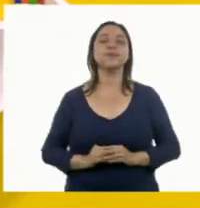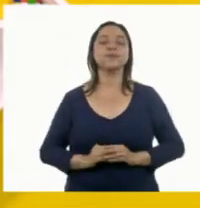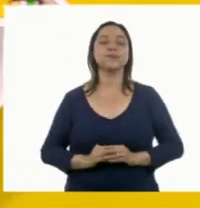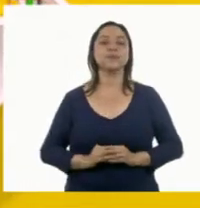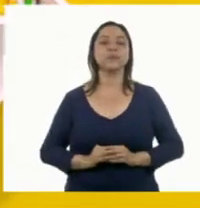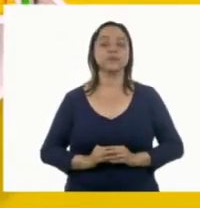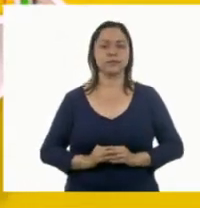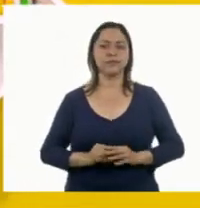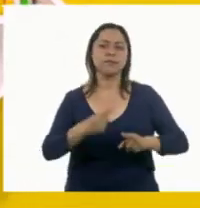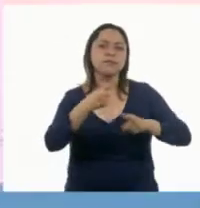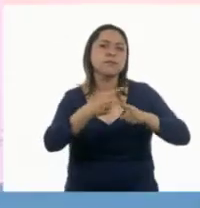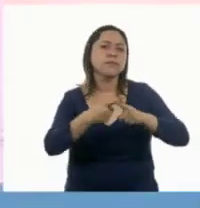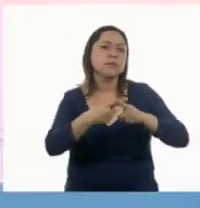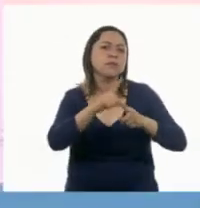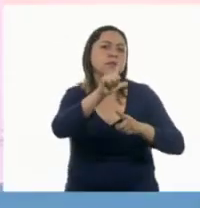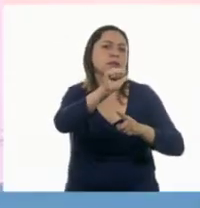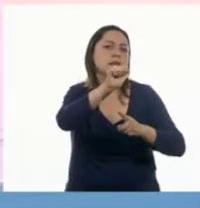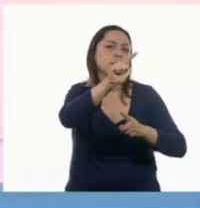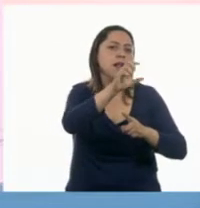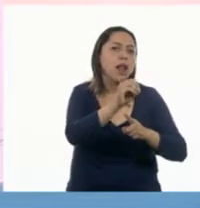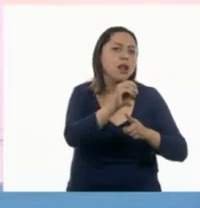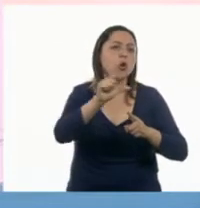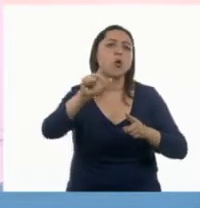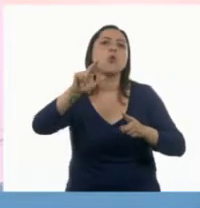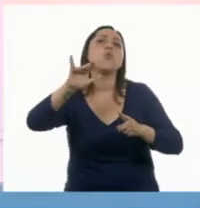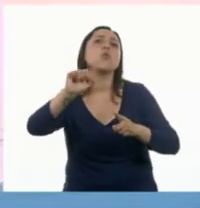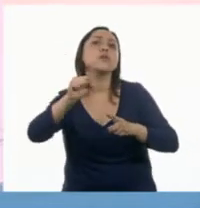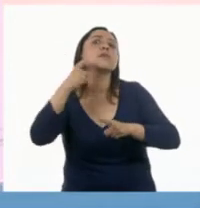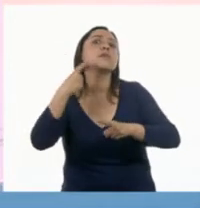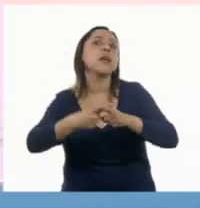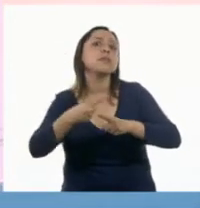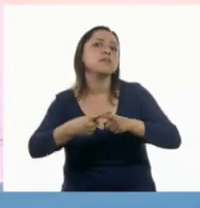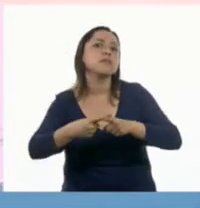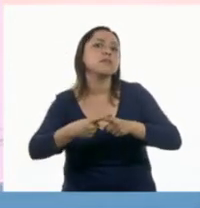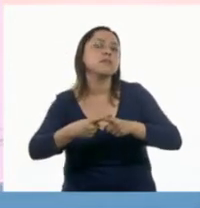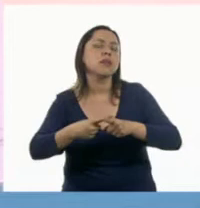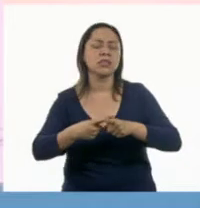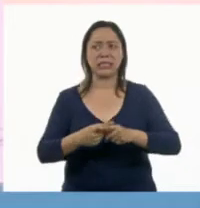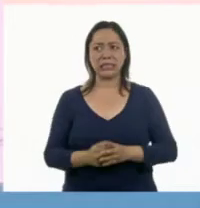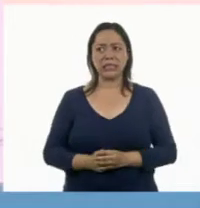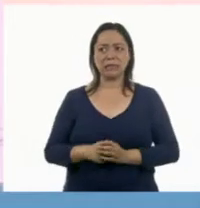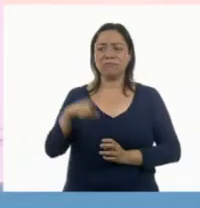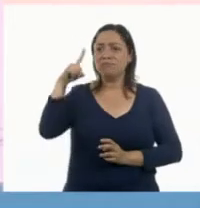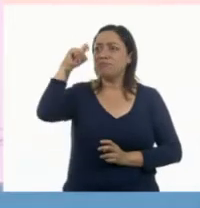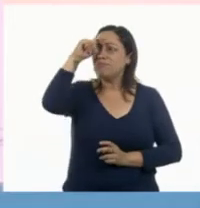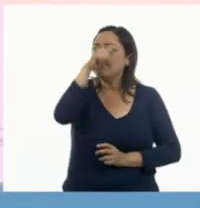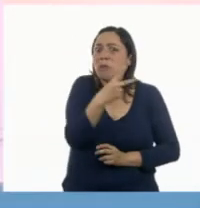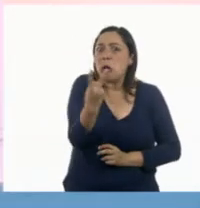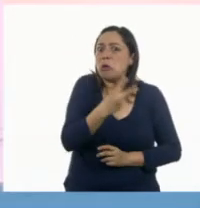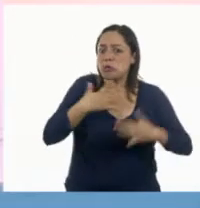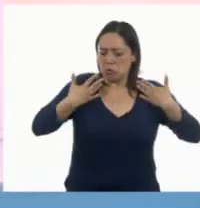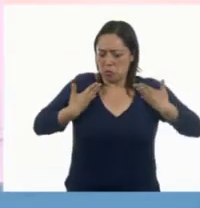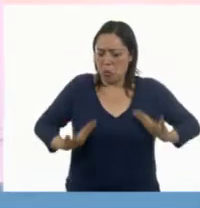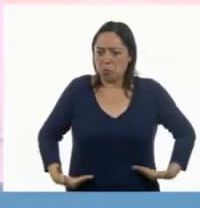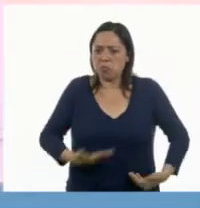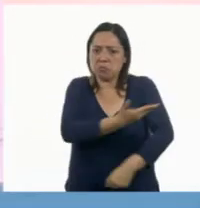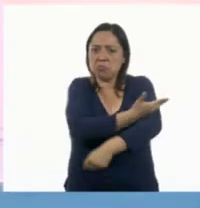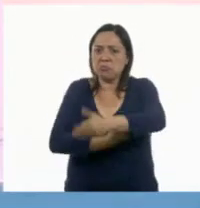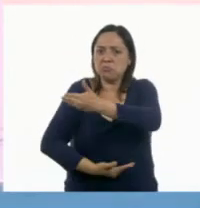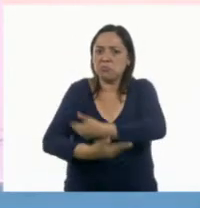Entonces, ¿quién es Lalo y quién es Luis? Ah, está muy difícil. Los dos vienen con playera verde.